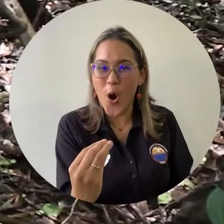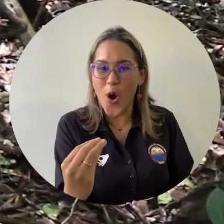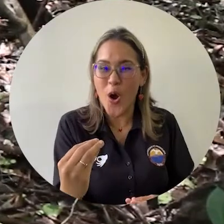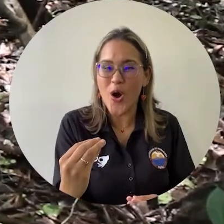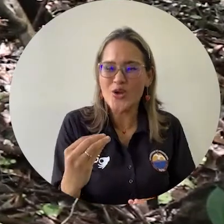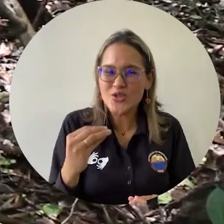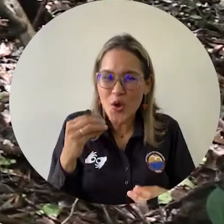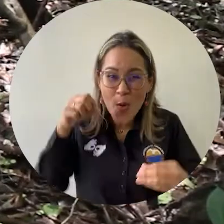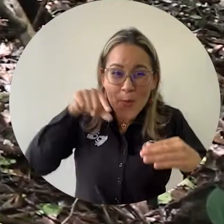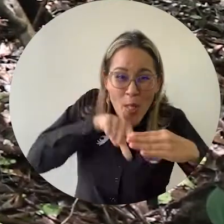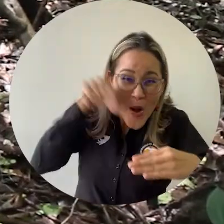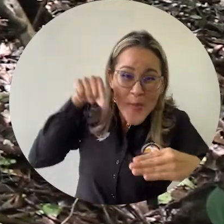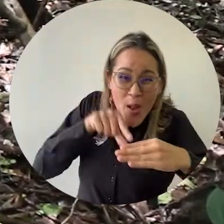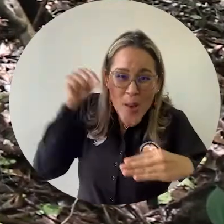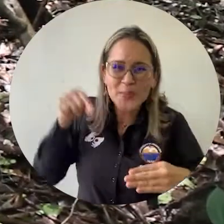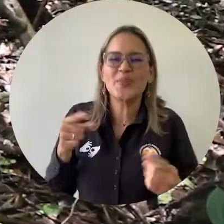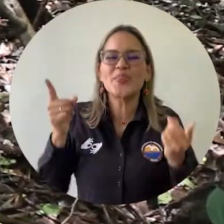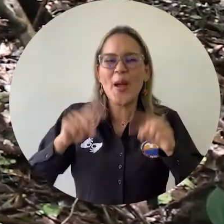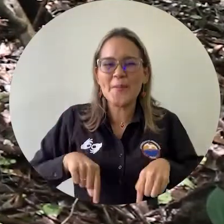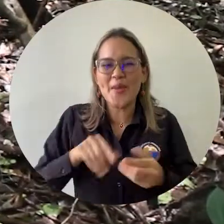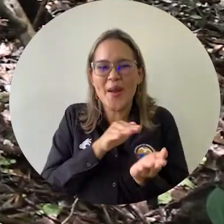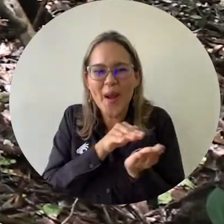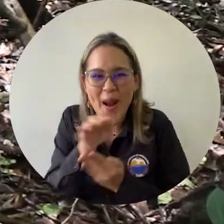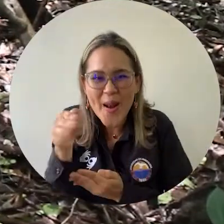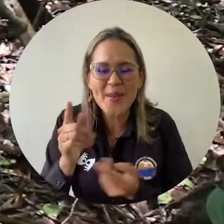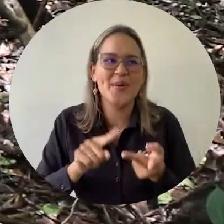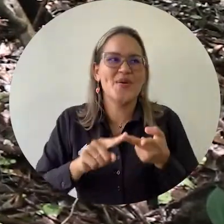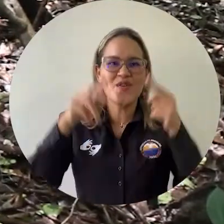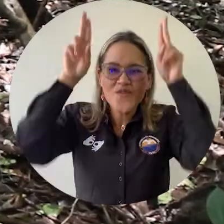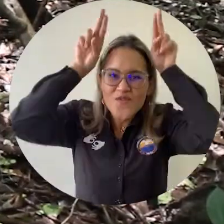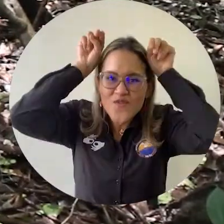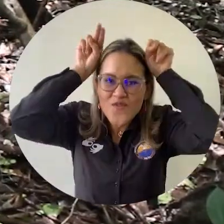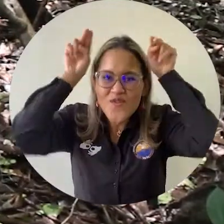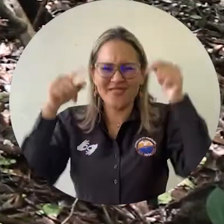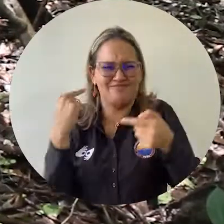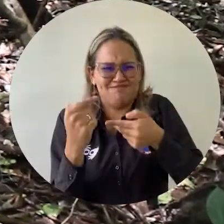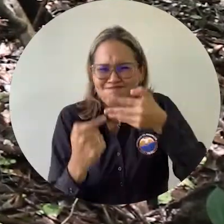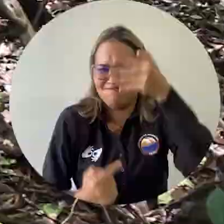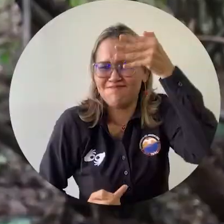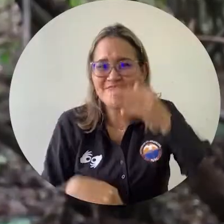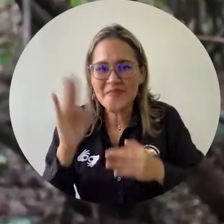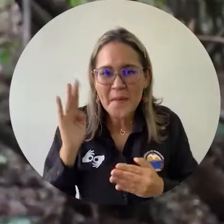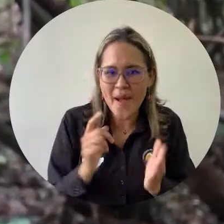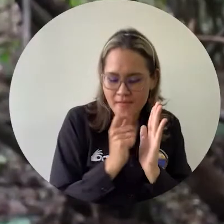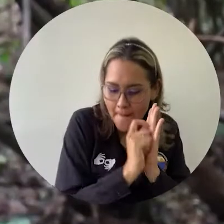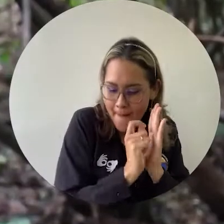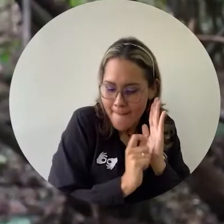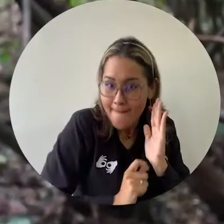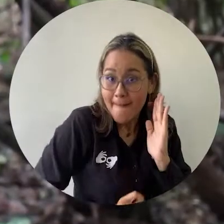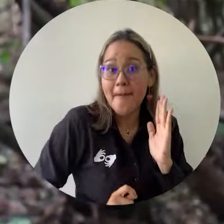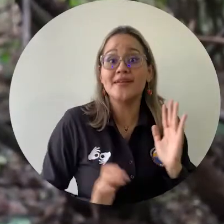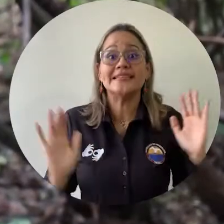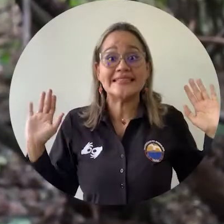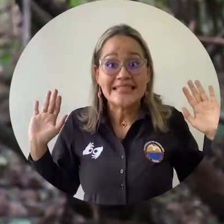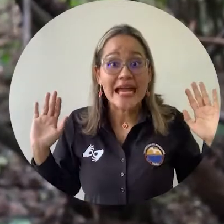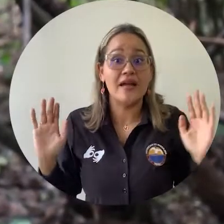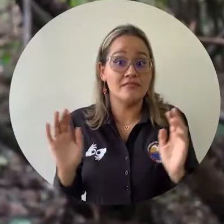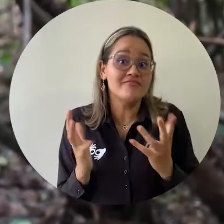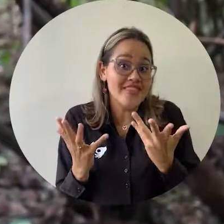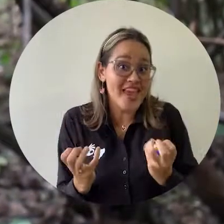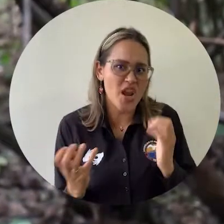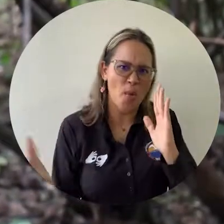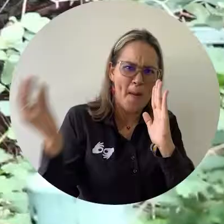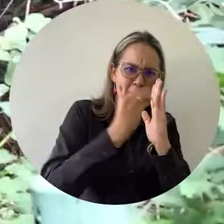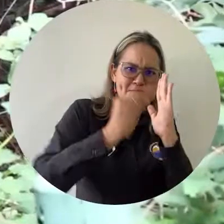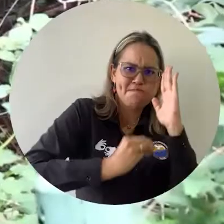registros de ratones y conejos. Entonces, con esta metodología nosotros esperamos que estas especies puedan